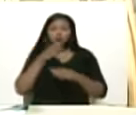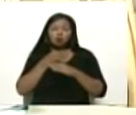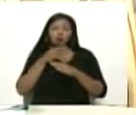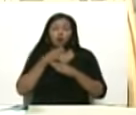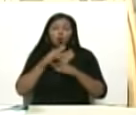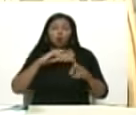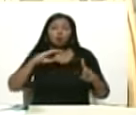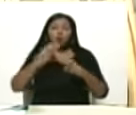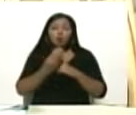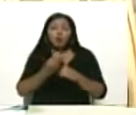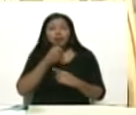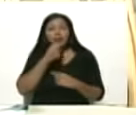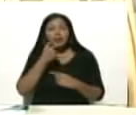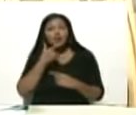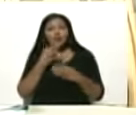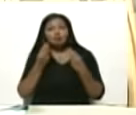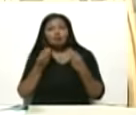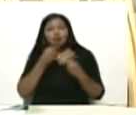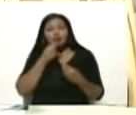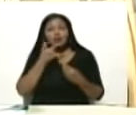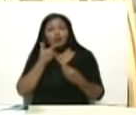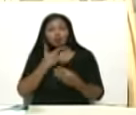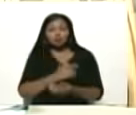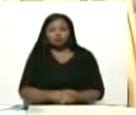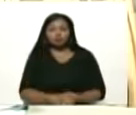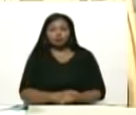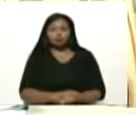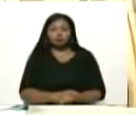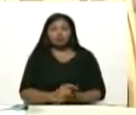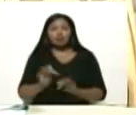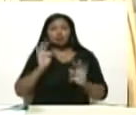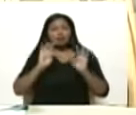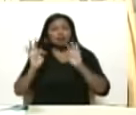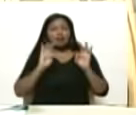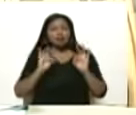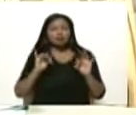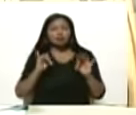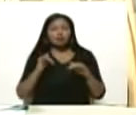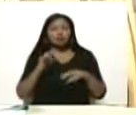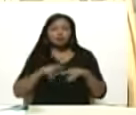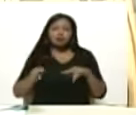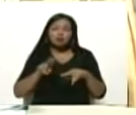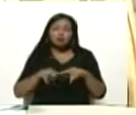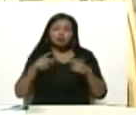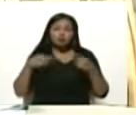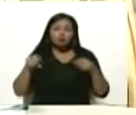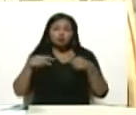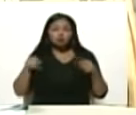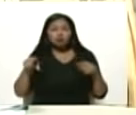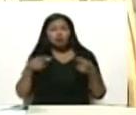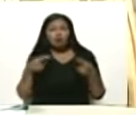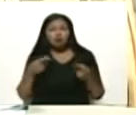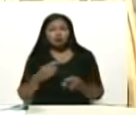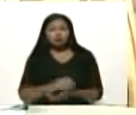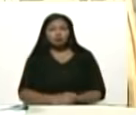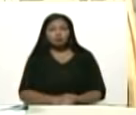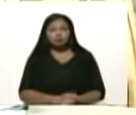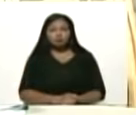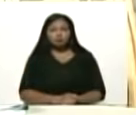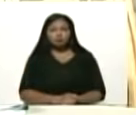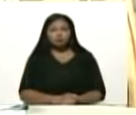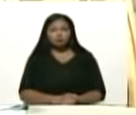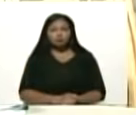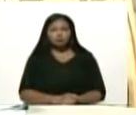cultural bellísimo con el teatro infantil, con música y